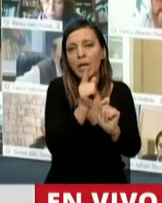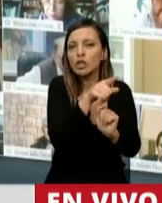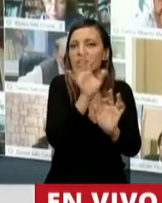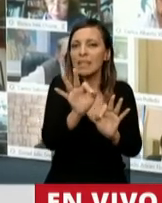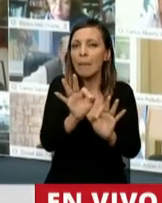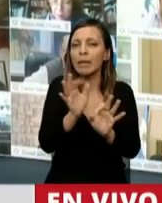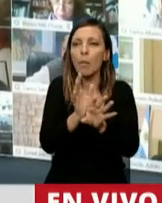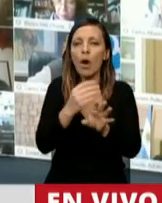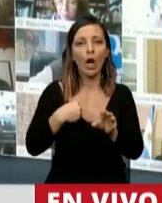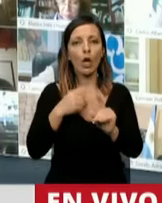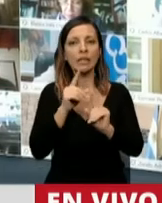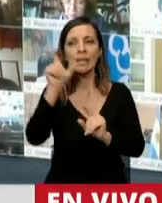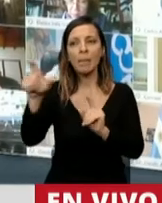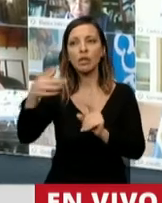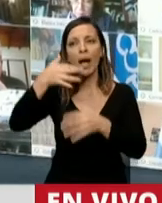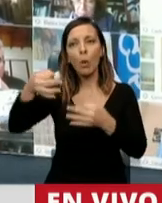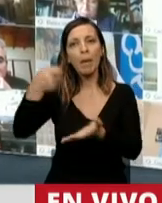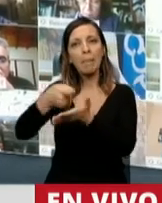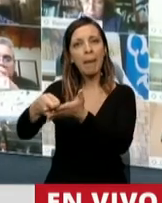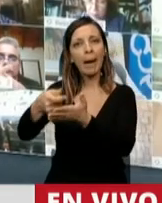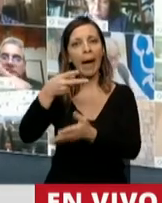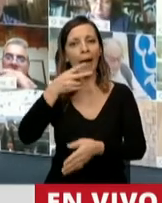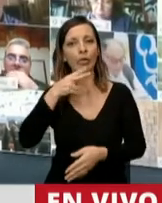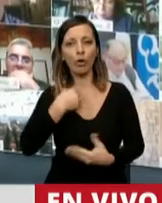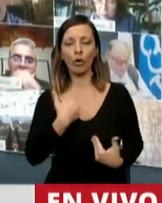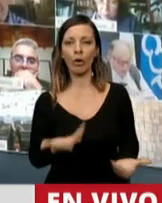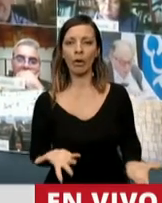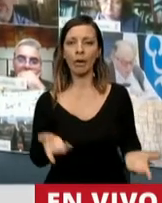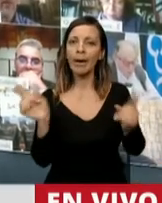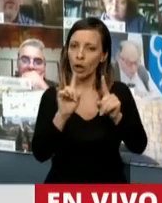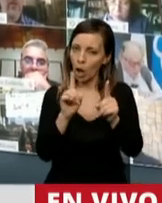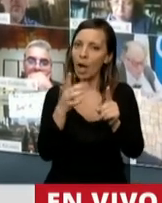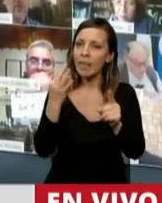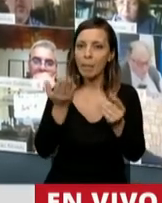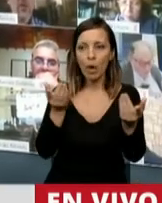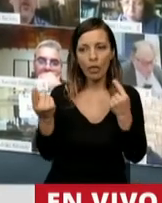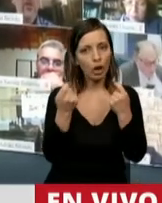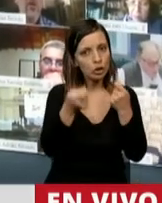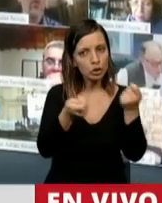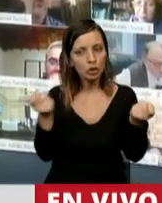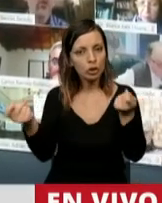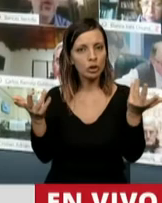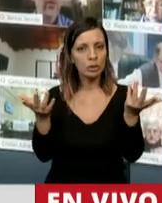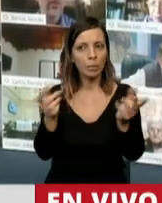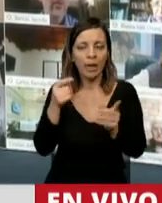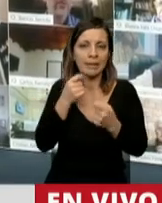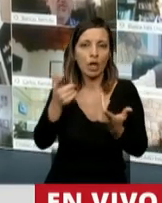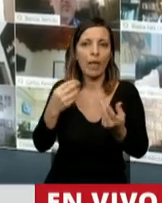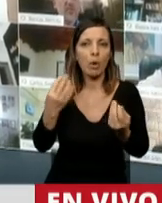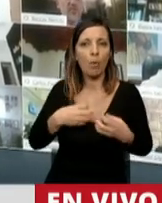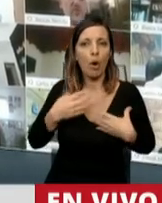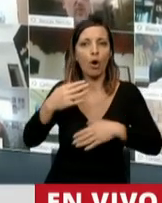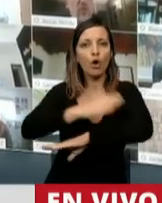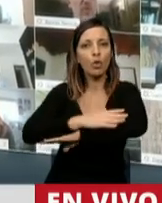tontos de la historia. Porque también en la Argentina necesitamos generar una cultura de cumplimiento tributario.